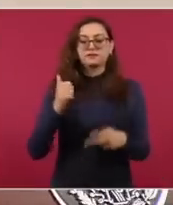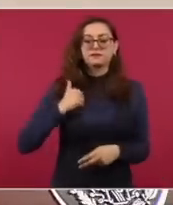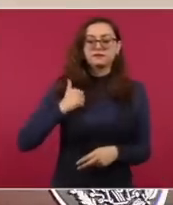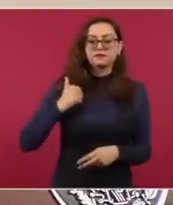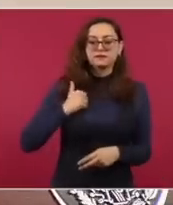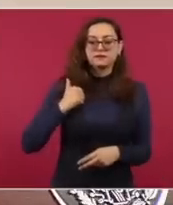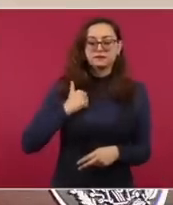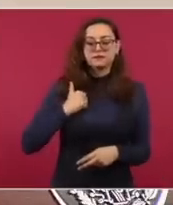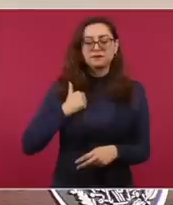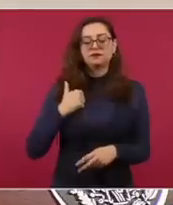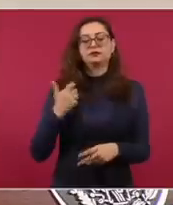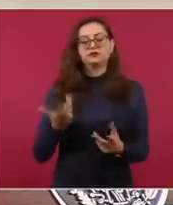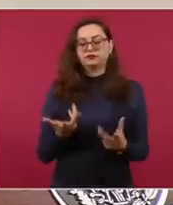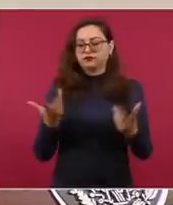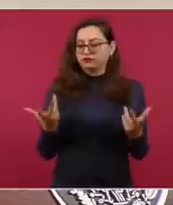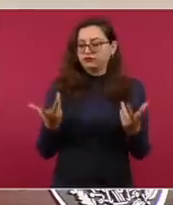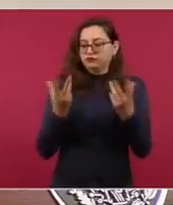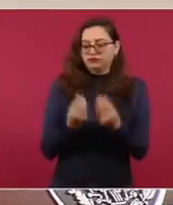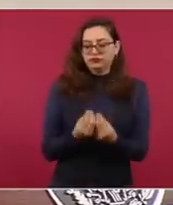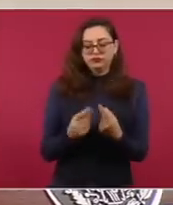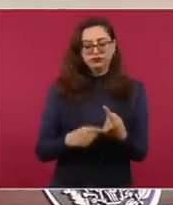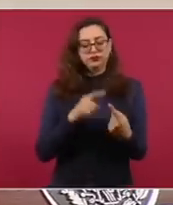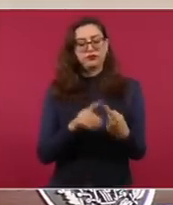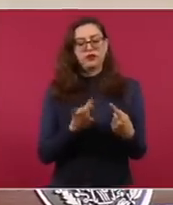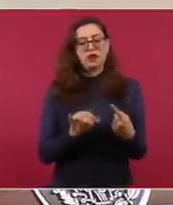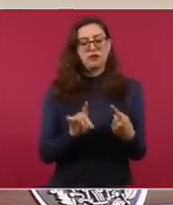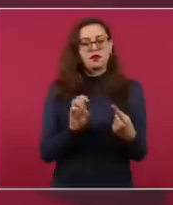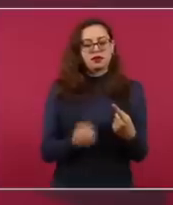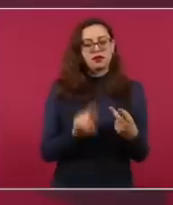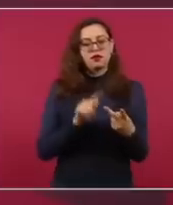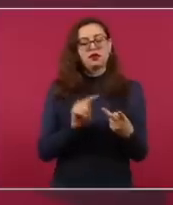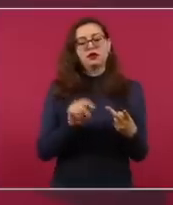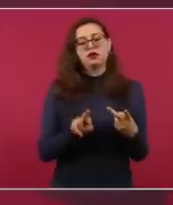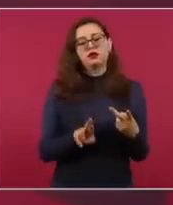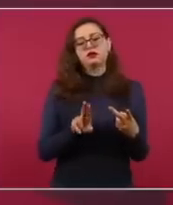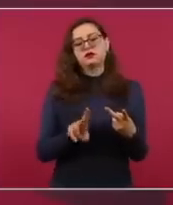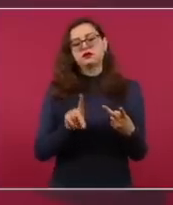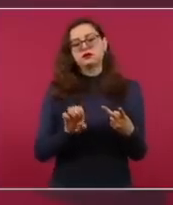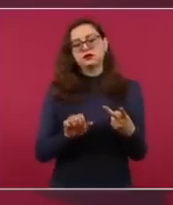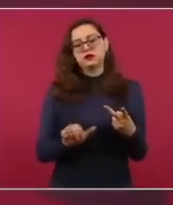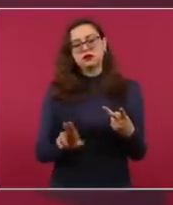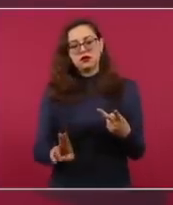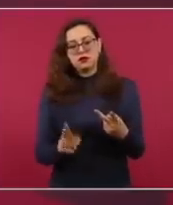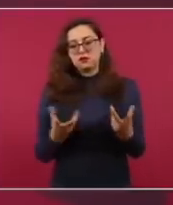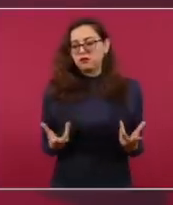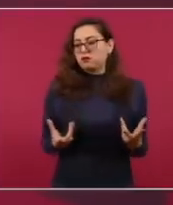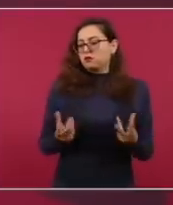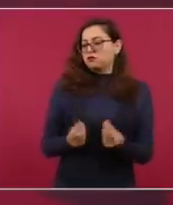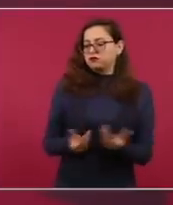con el presidente Biden, con el primer ministro Trudeau, que fue realmente una muy buena